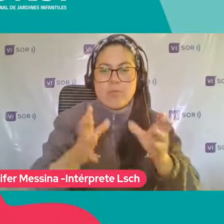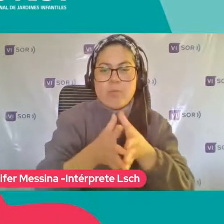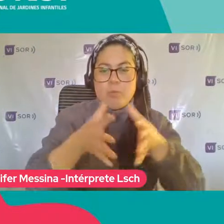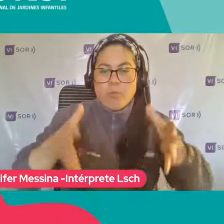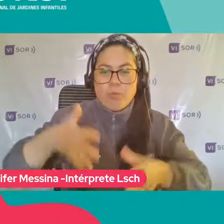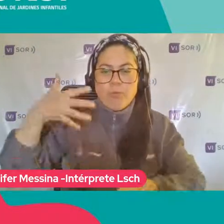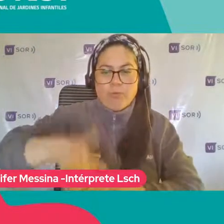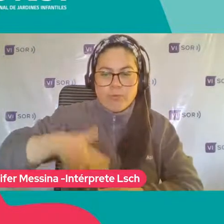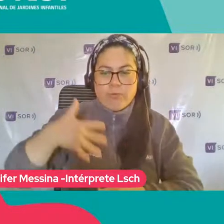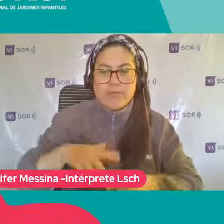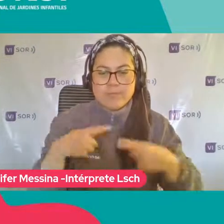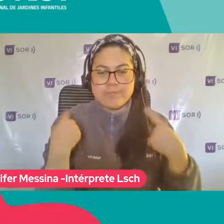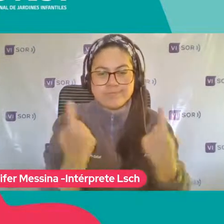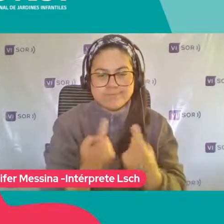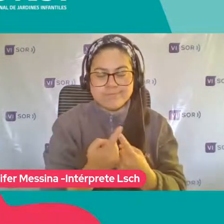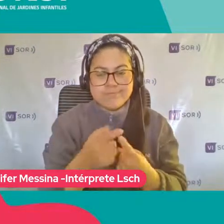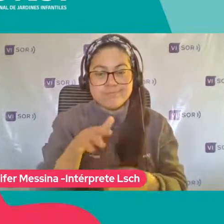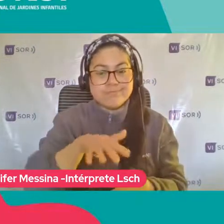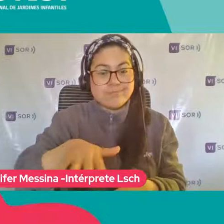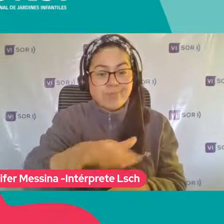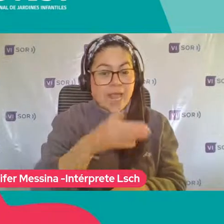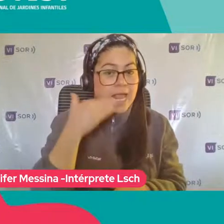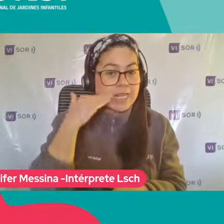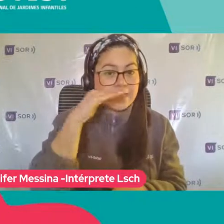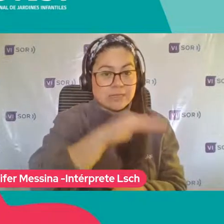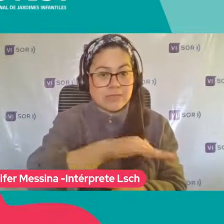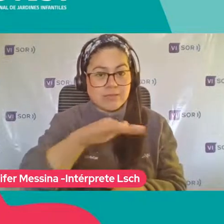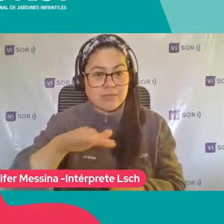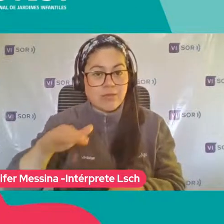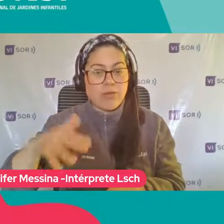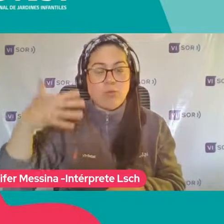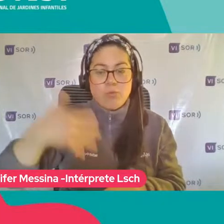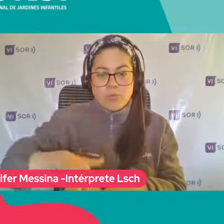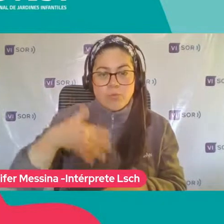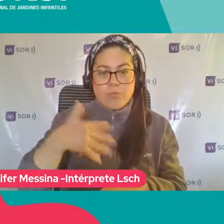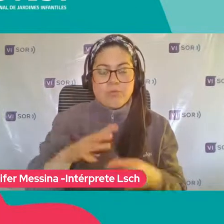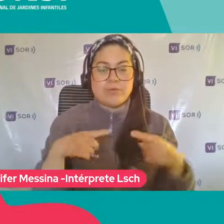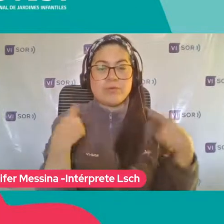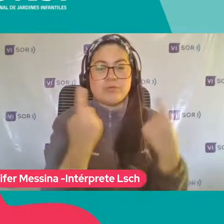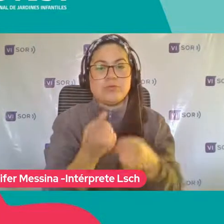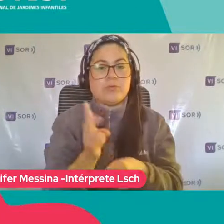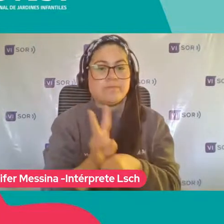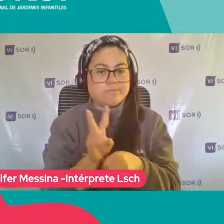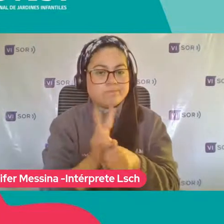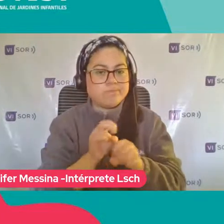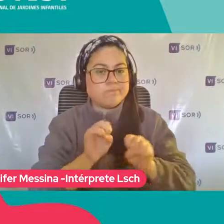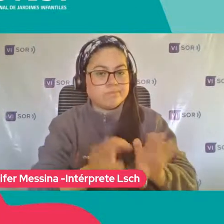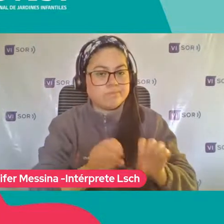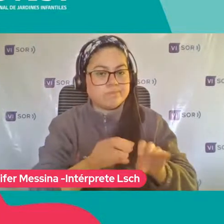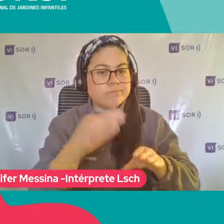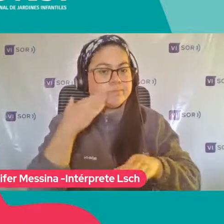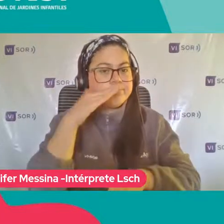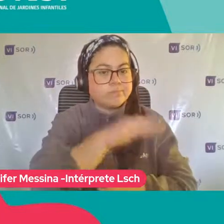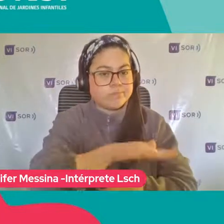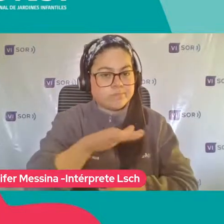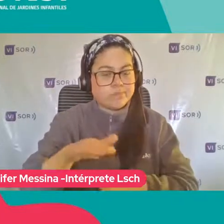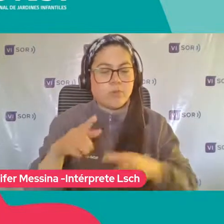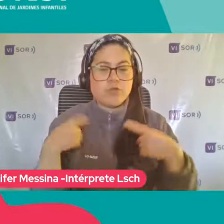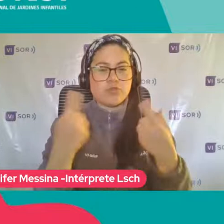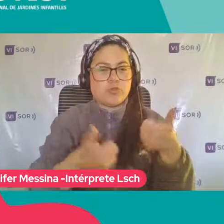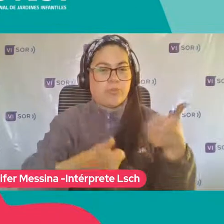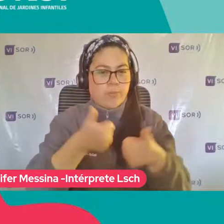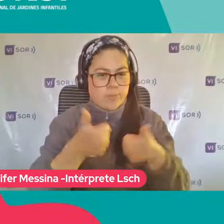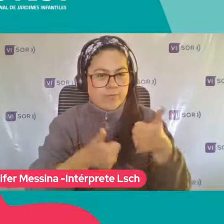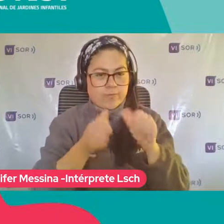importante para nosotros Todos nuestros niños son relevantes Nosotros como educadoras de párvulos Como profesionales del área de educación